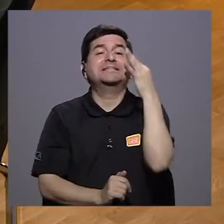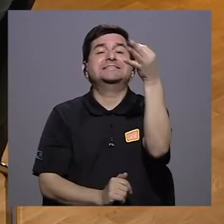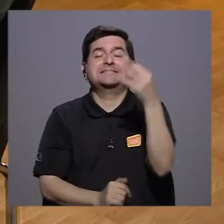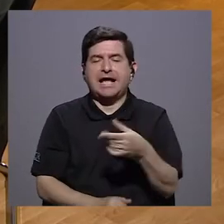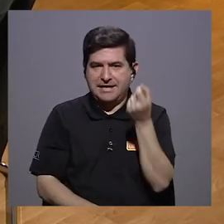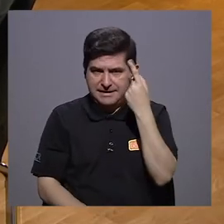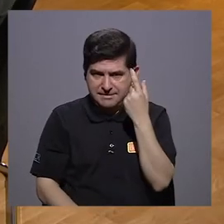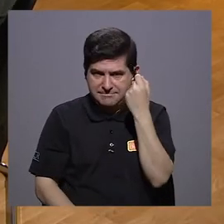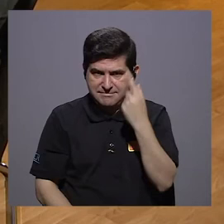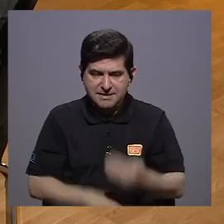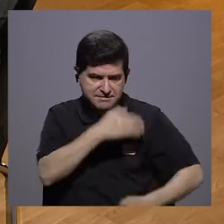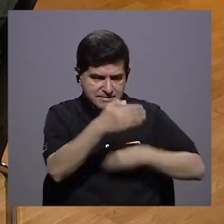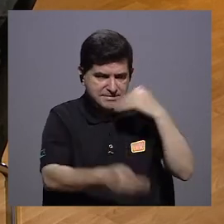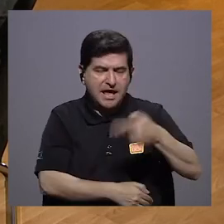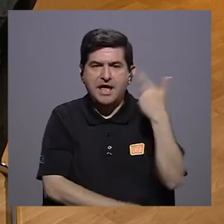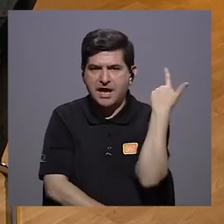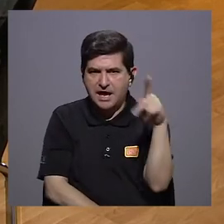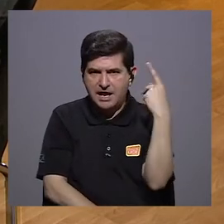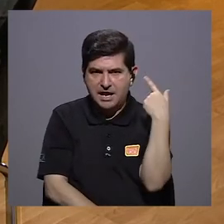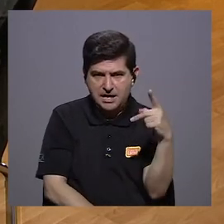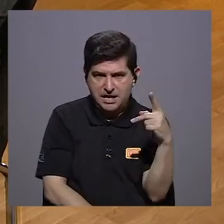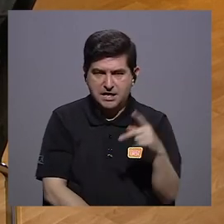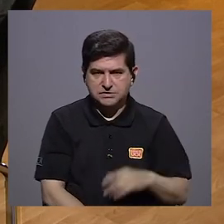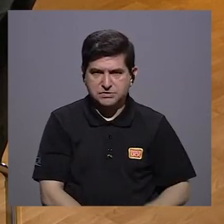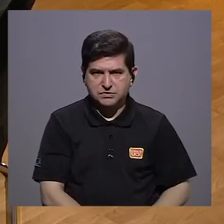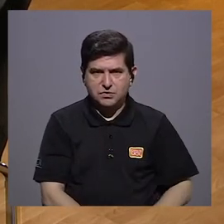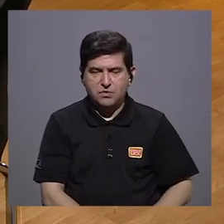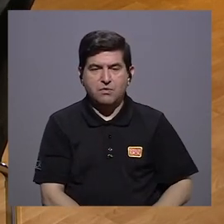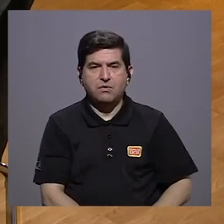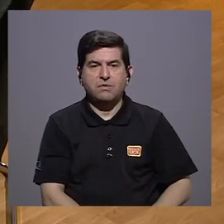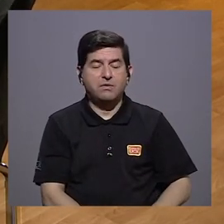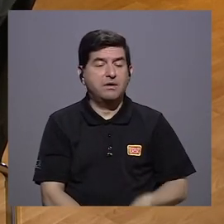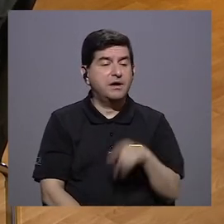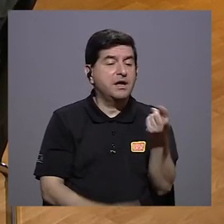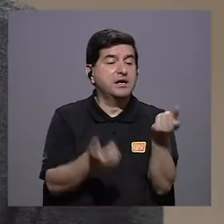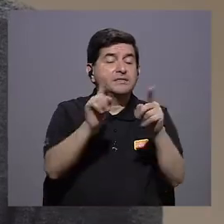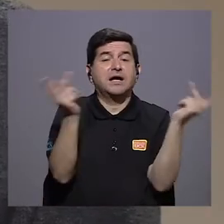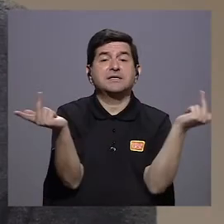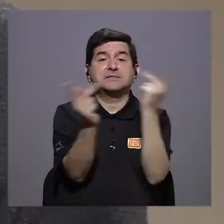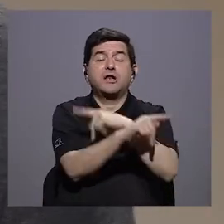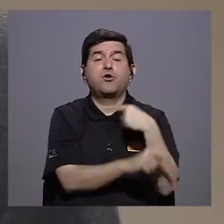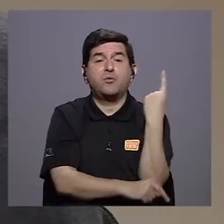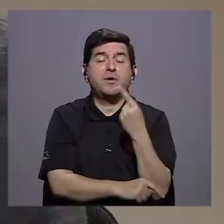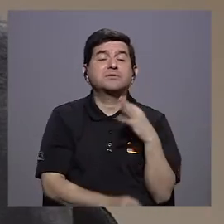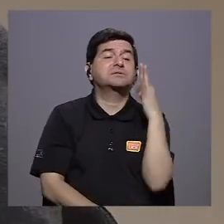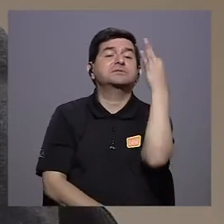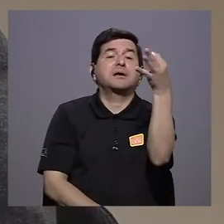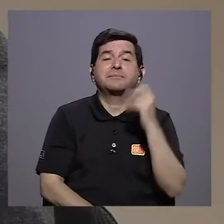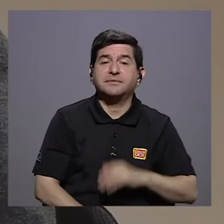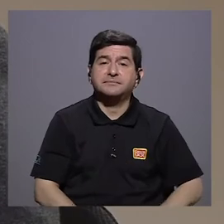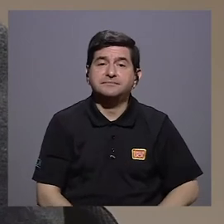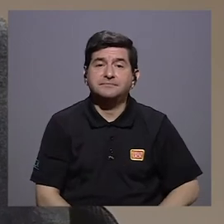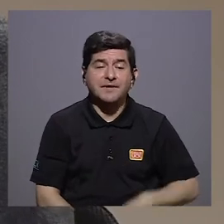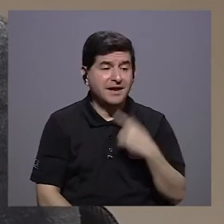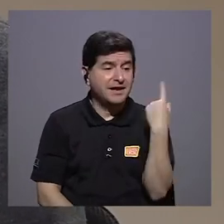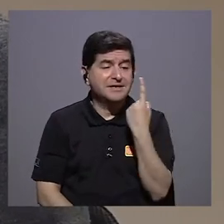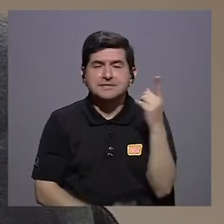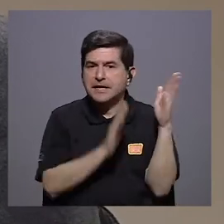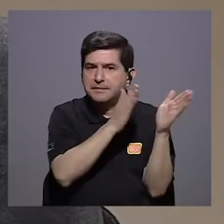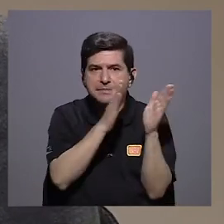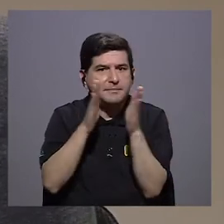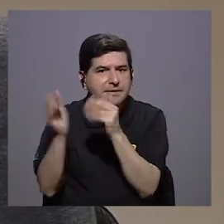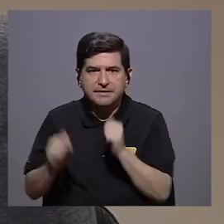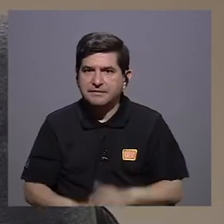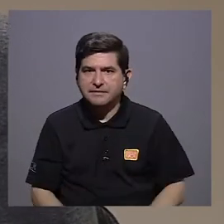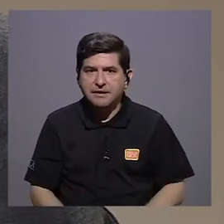futuro. Hay que entender que en la gestión de riesgo, lo peor siempre está por venir. Entonces, siempre hay que